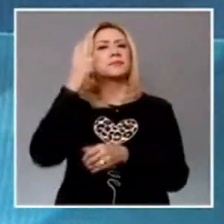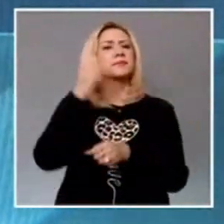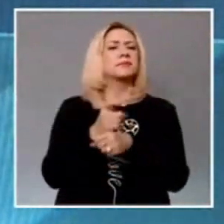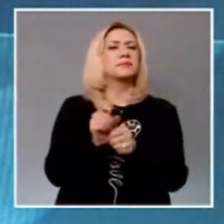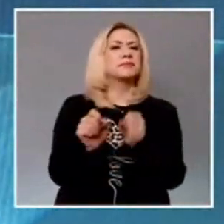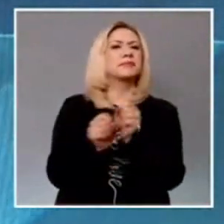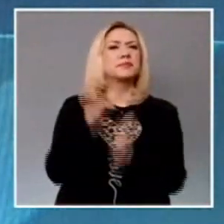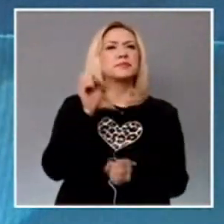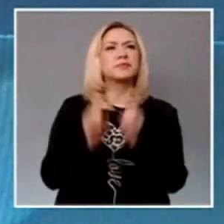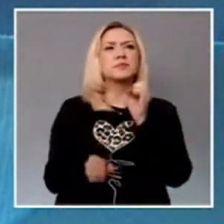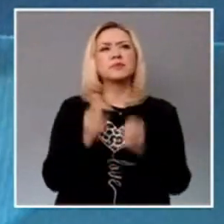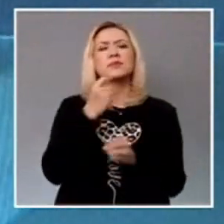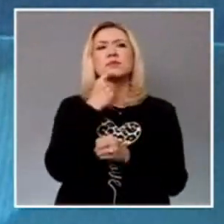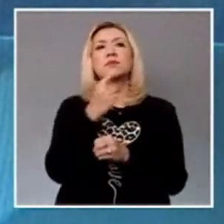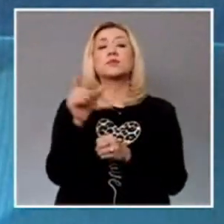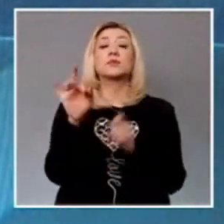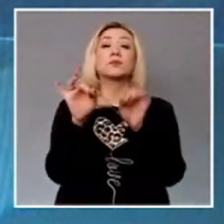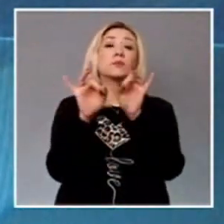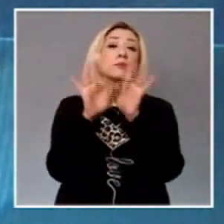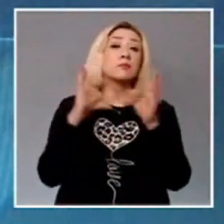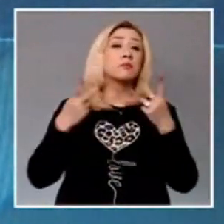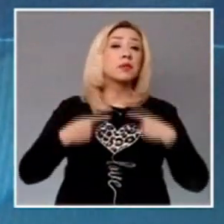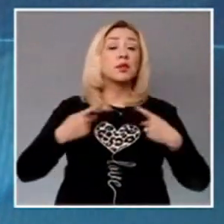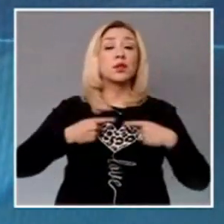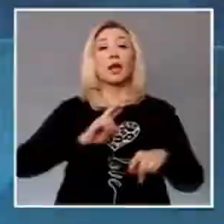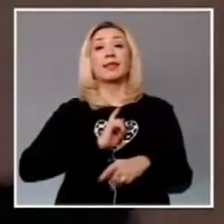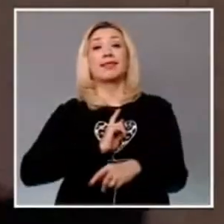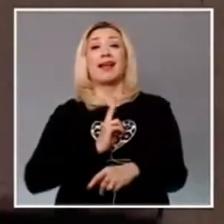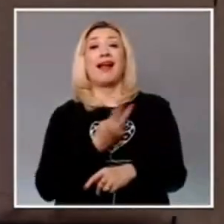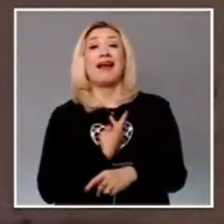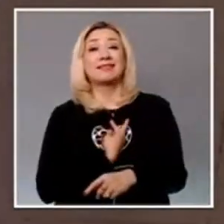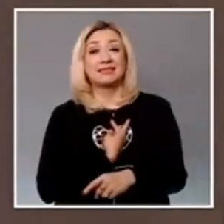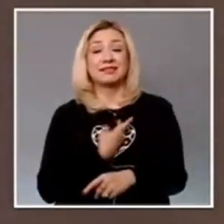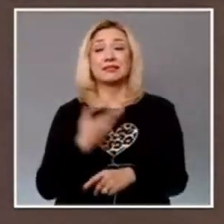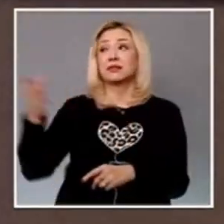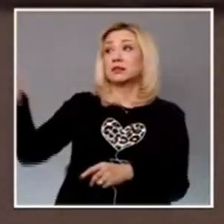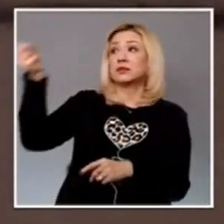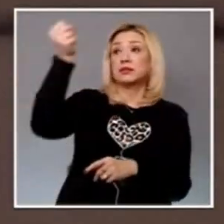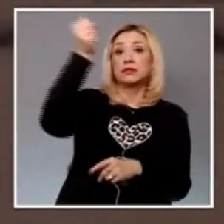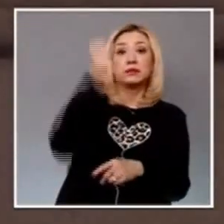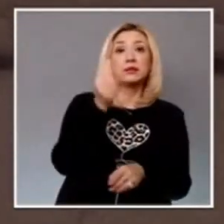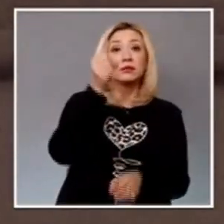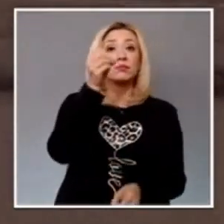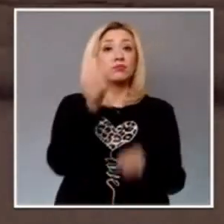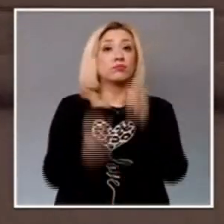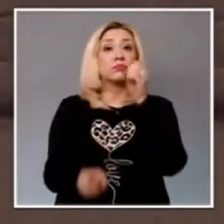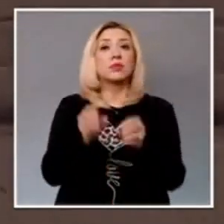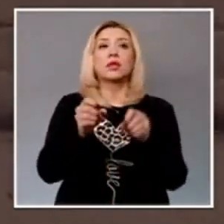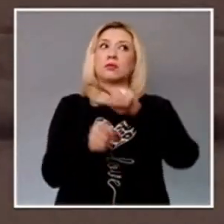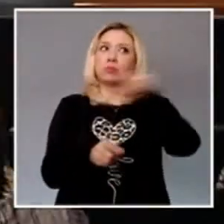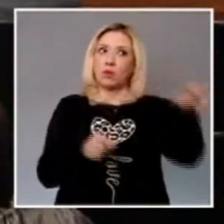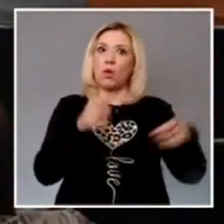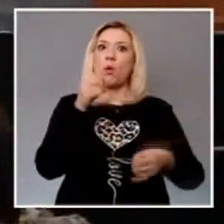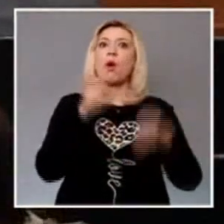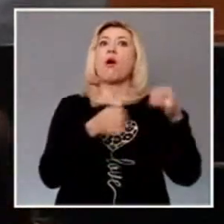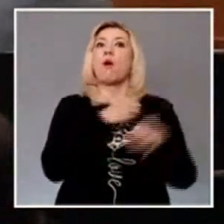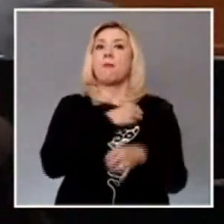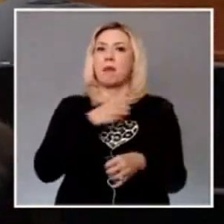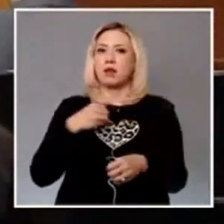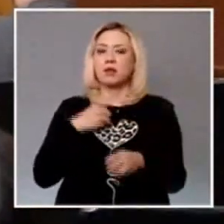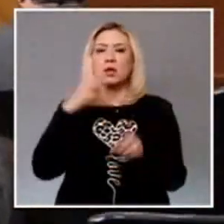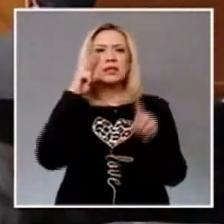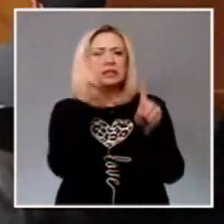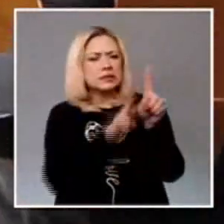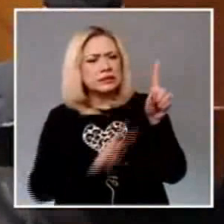intervengan personas trans en procesos judiciales, las personas juzgadoras están obligadas a impartir justicia con perspectiva de género y